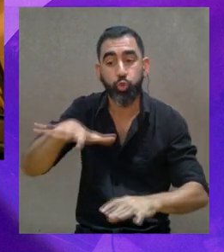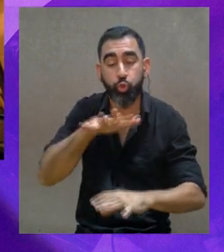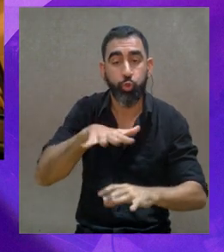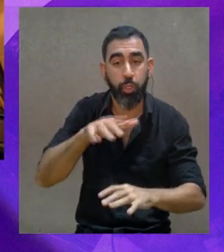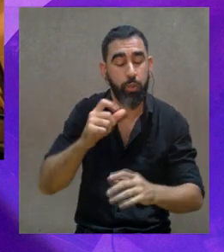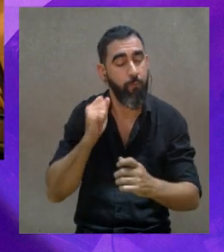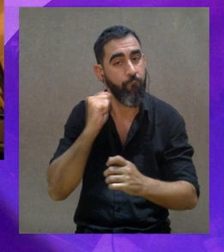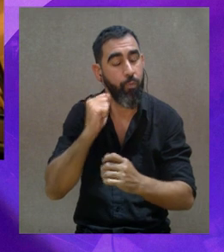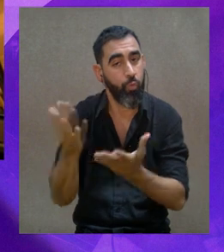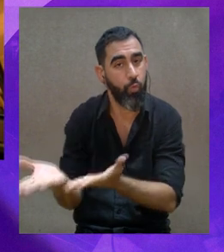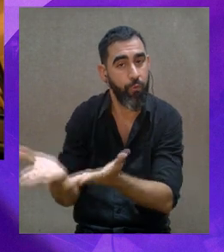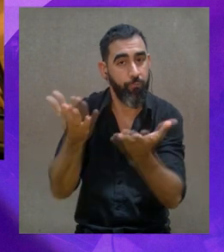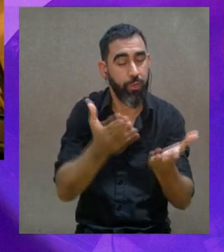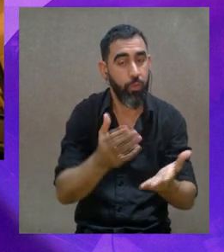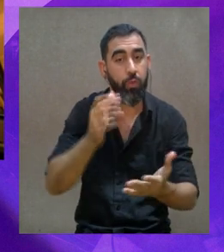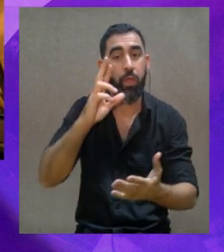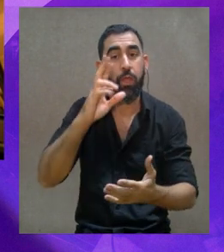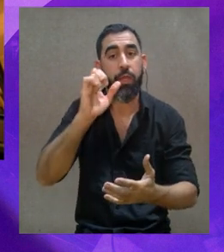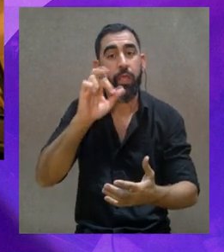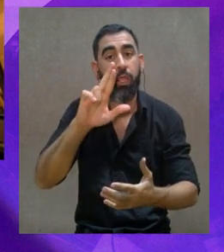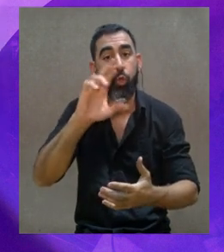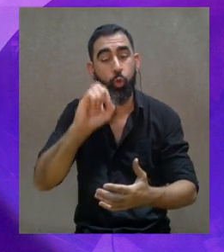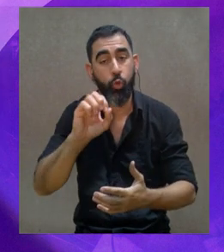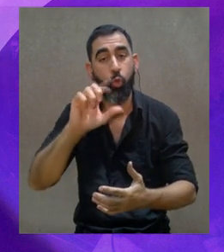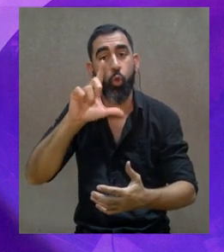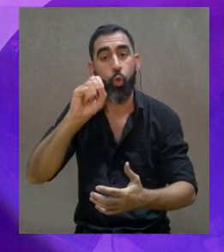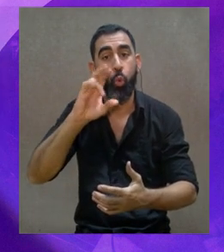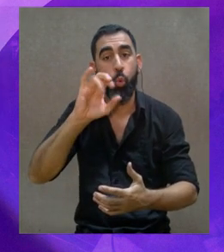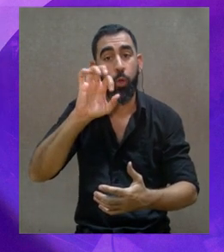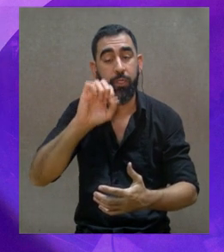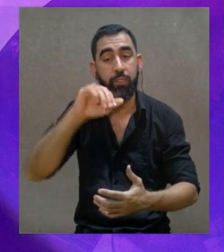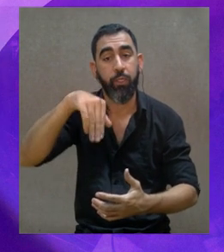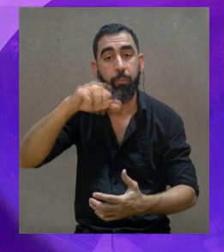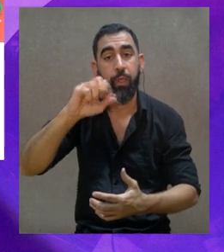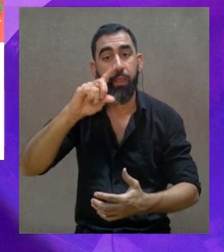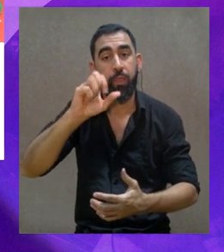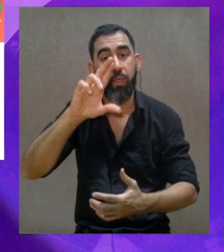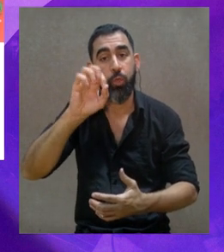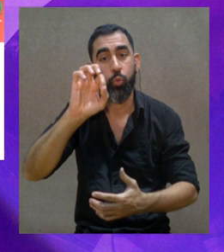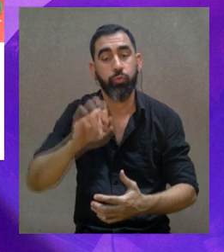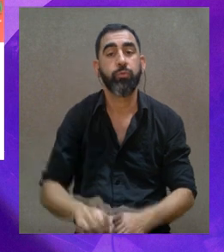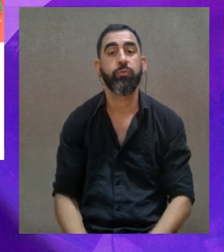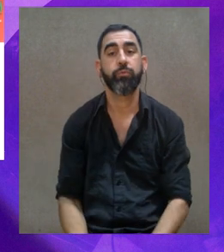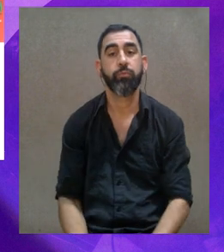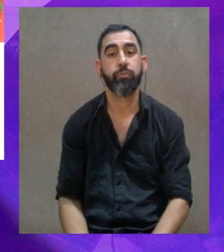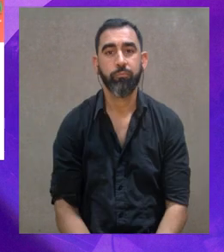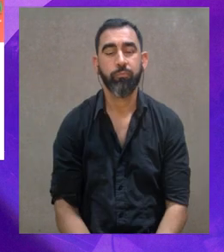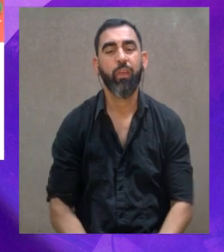música y cohesión social con destacados invitados, Claudia Riero, Esteban Luis y Víctor Mederos.